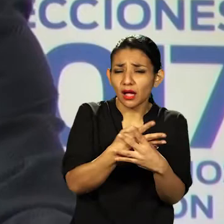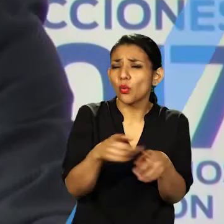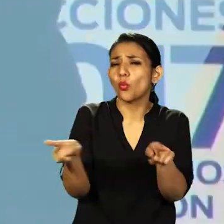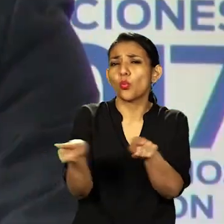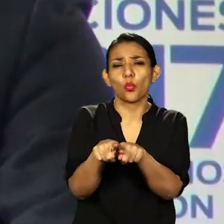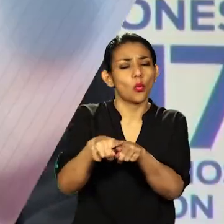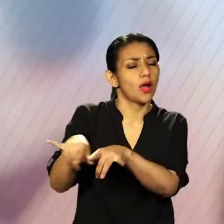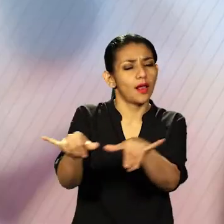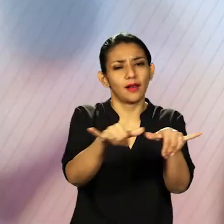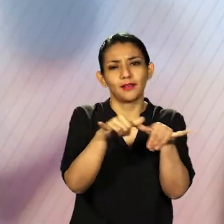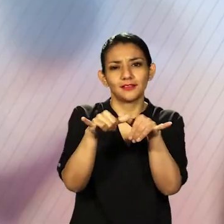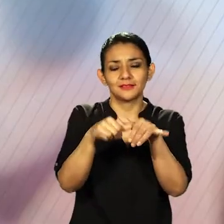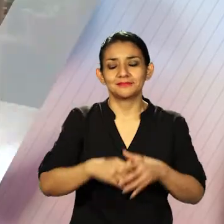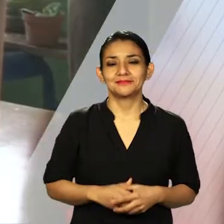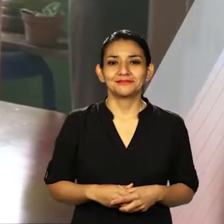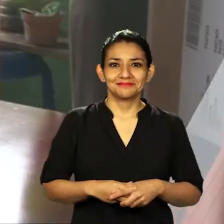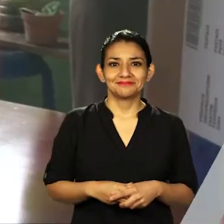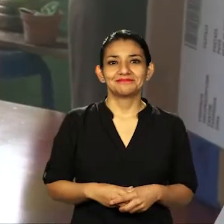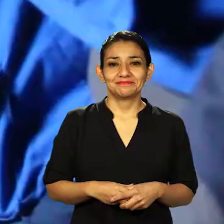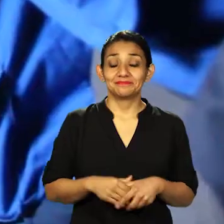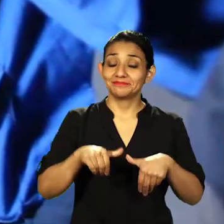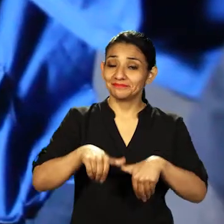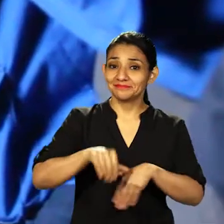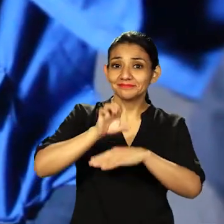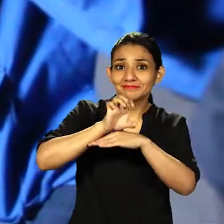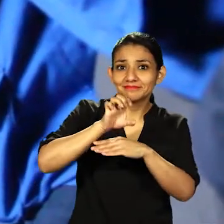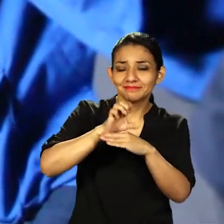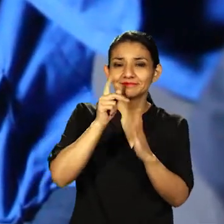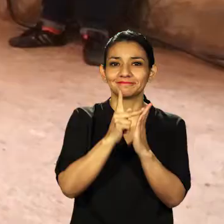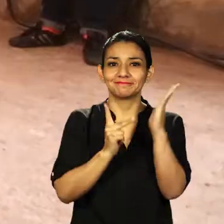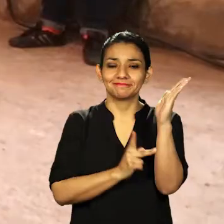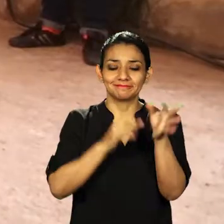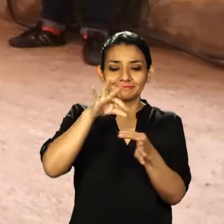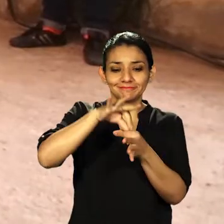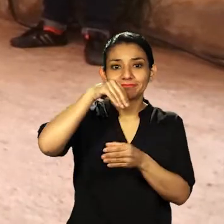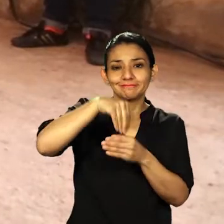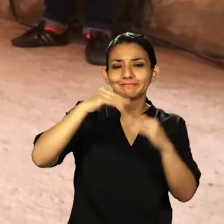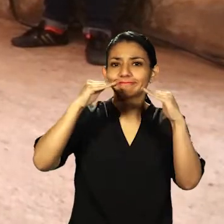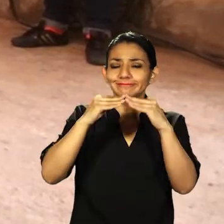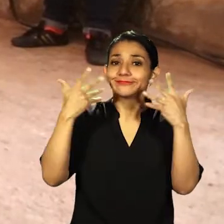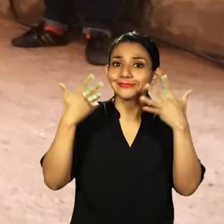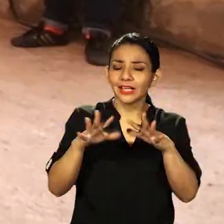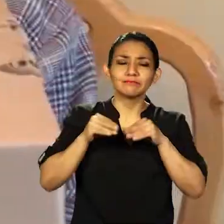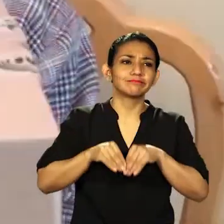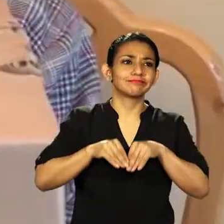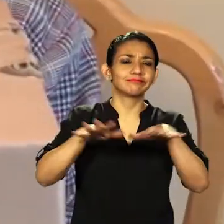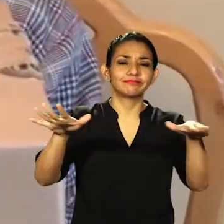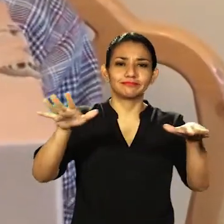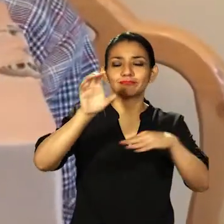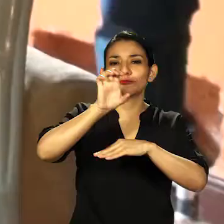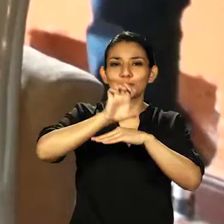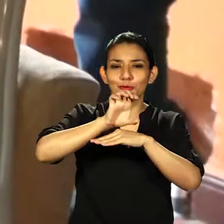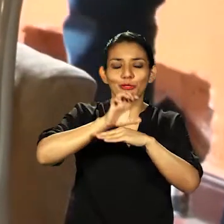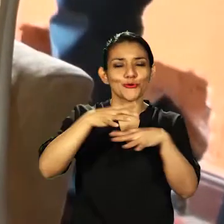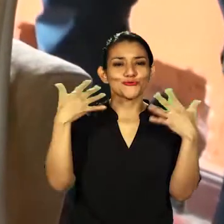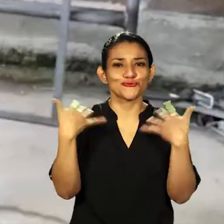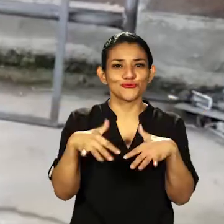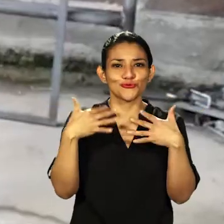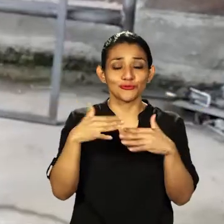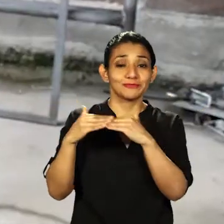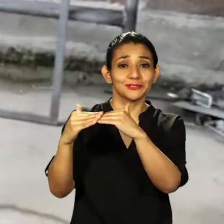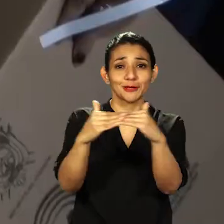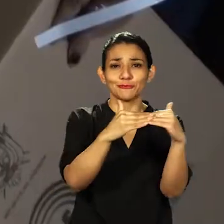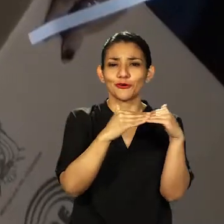privada de la libertad. En Ecuador, el programa Voto en Casa se implementó a escala nacional, fortaleciendo la